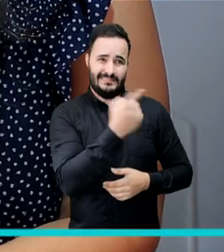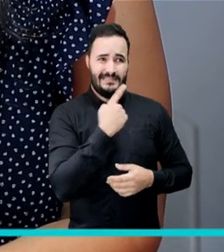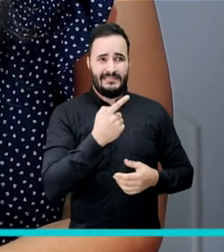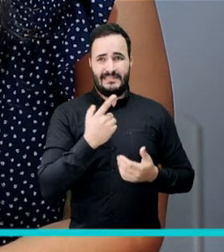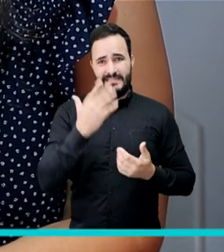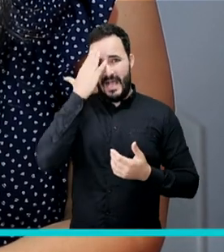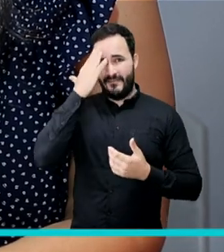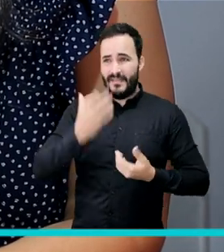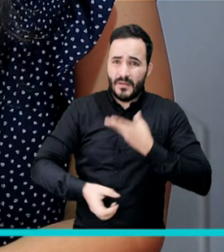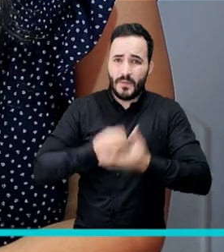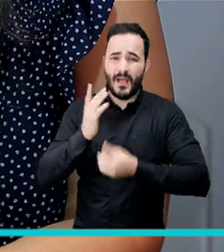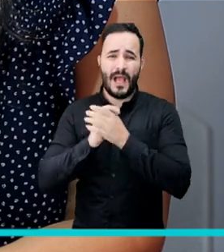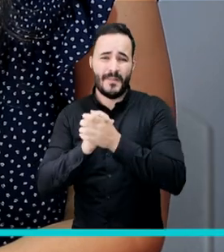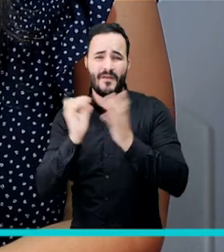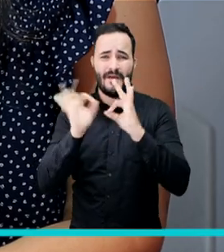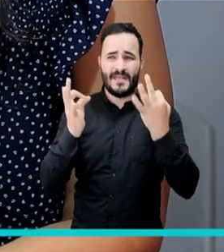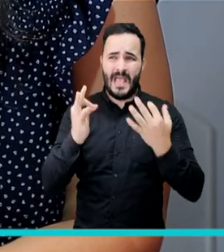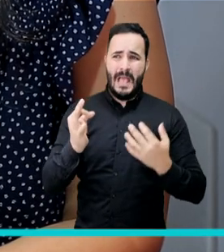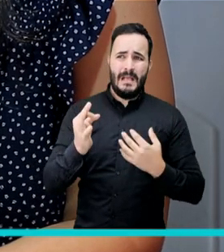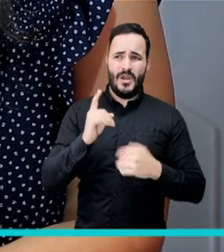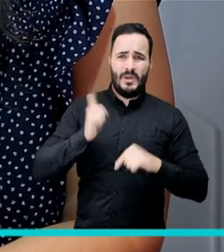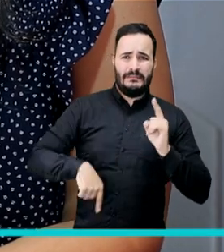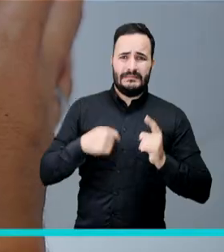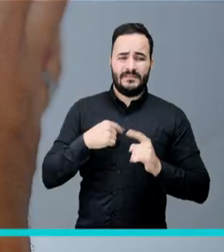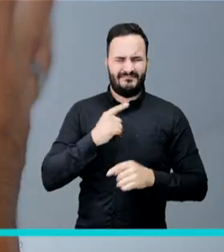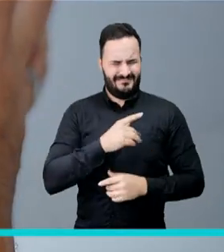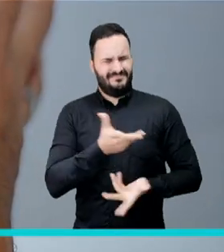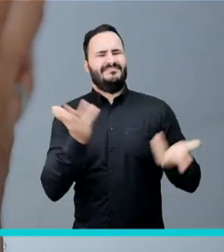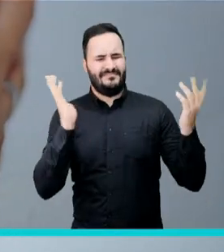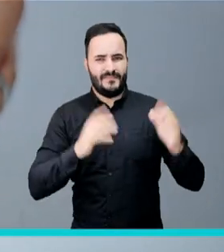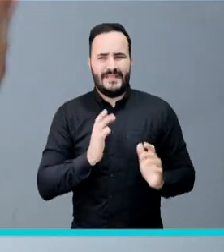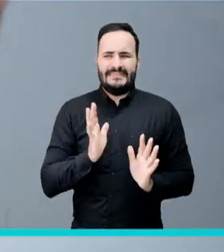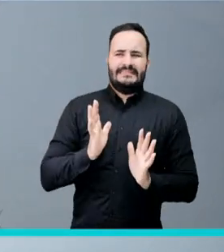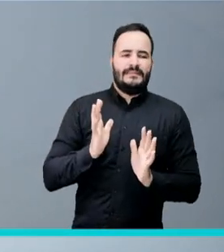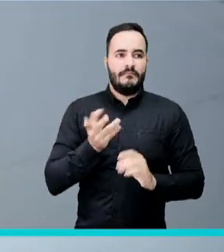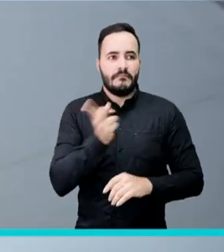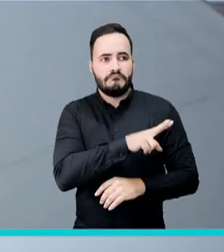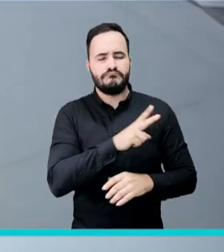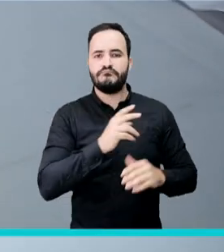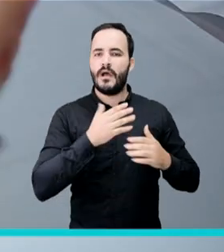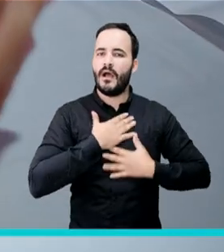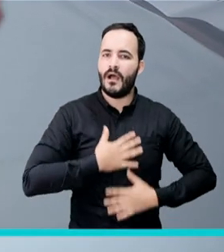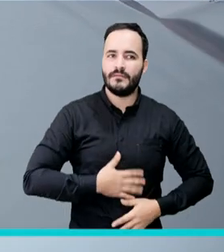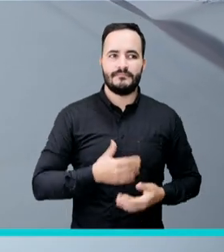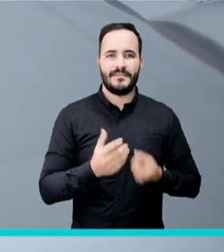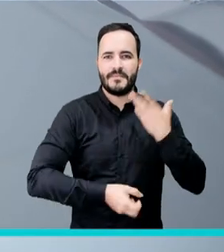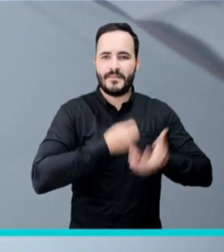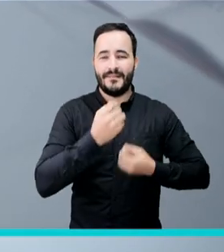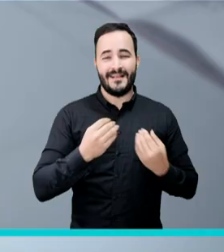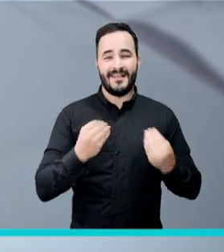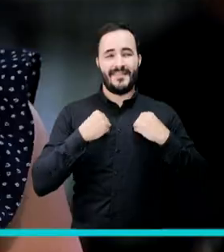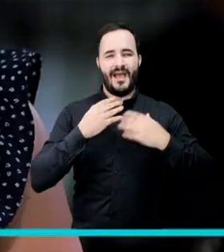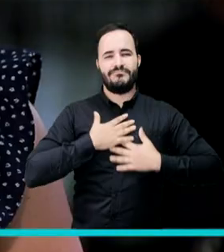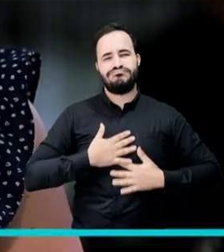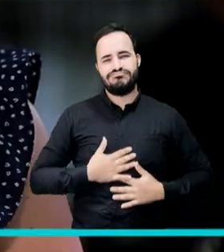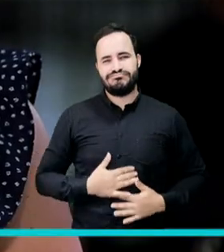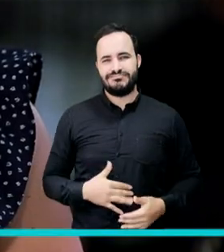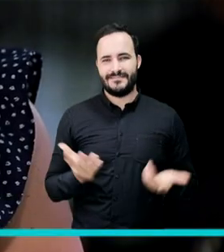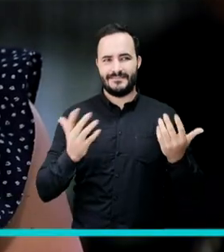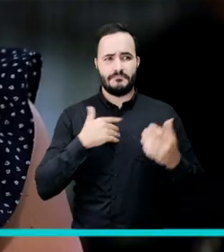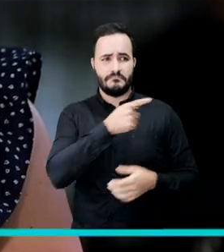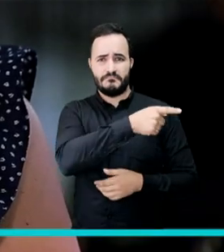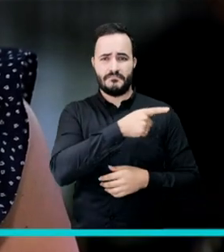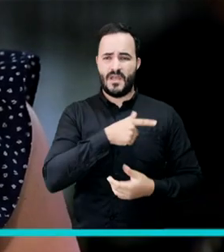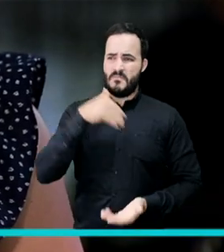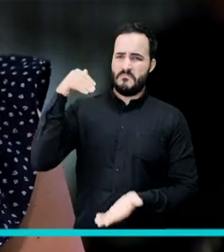naturalmente tú tienes con amigos o con familia, es muy bacano porque te relaja. Te da espacios como en un